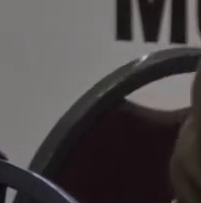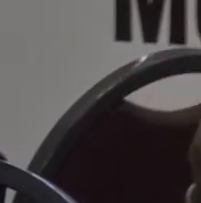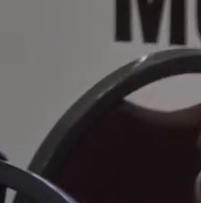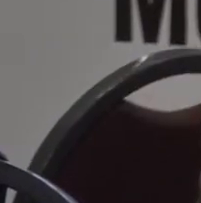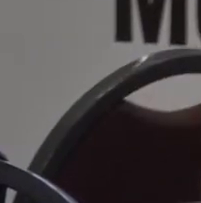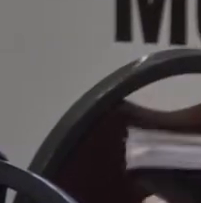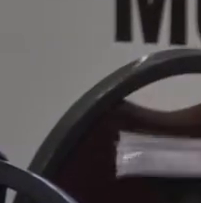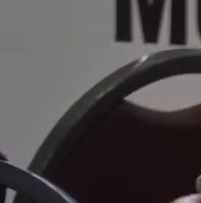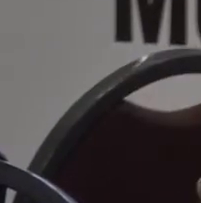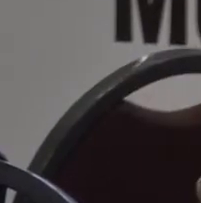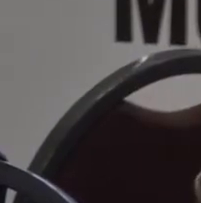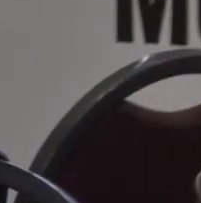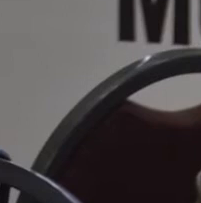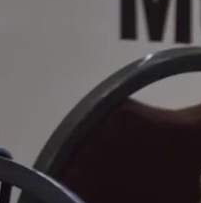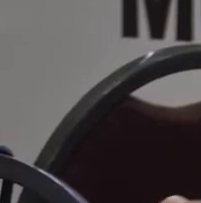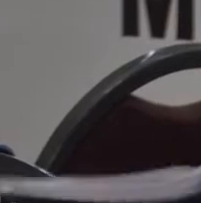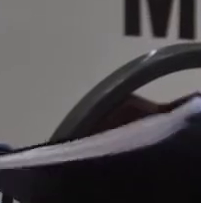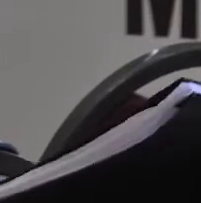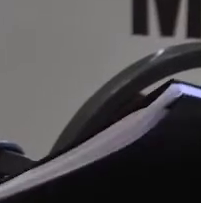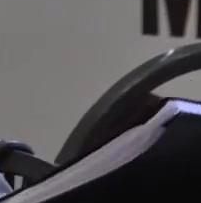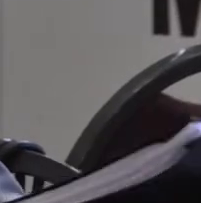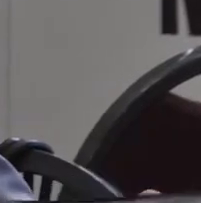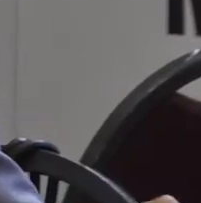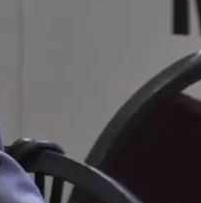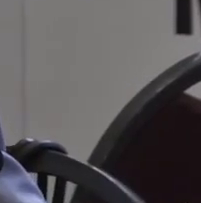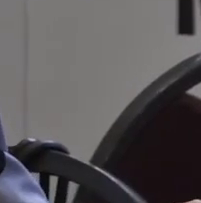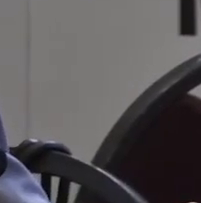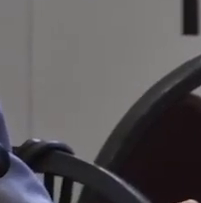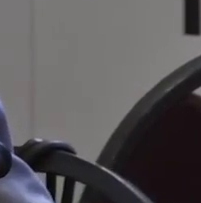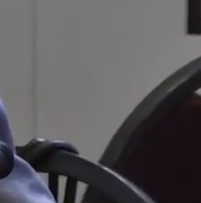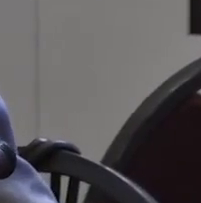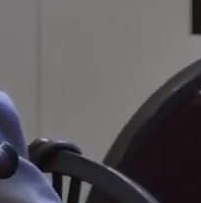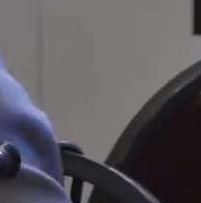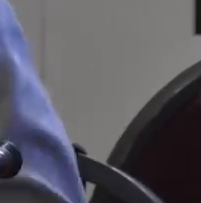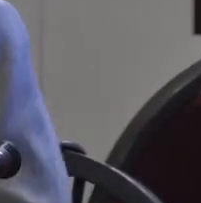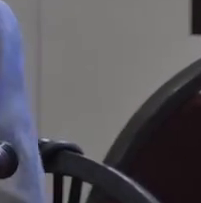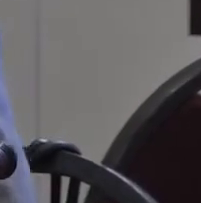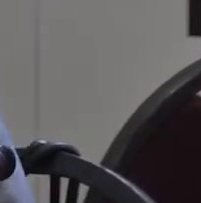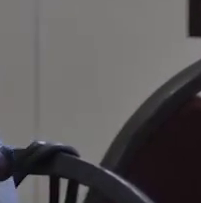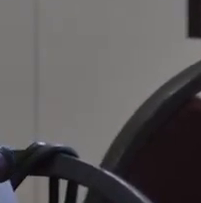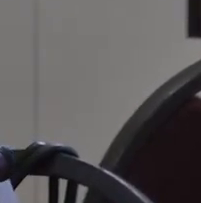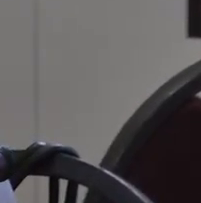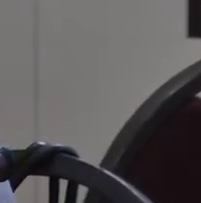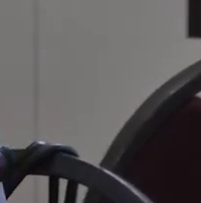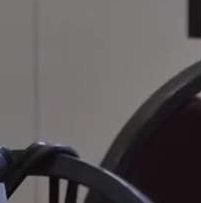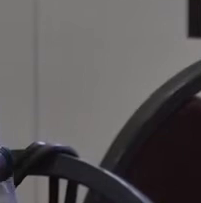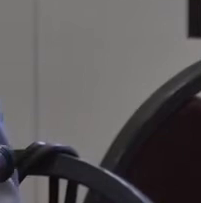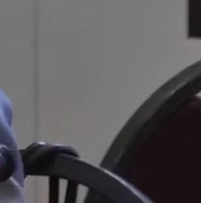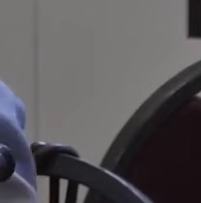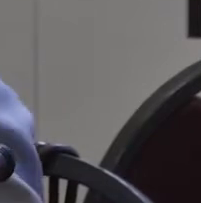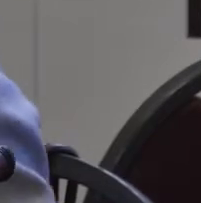ahora comenzamos la última audiencia luego de este largo día,